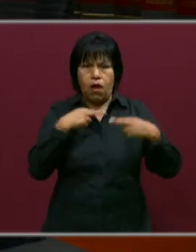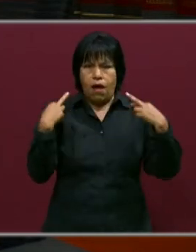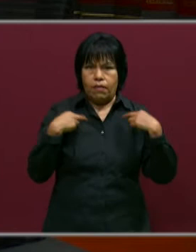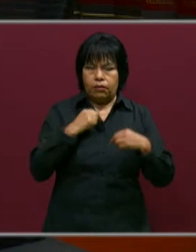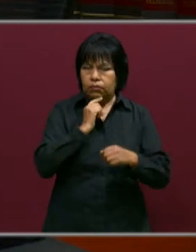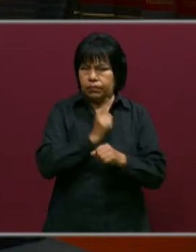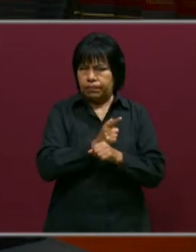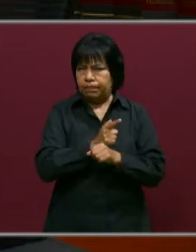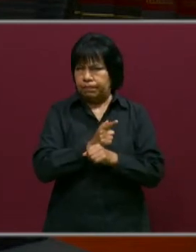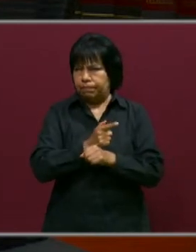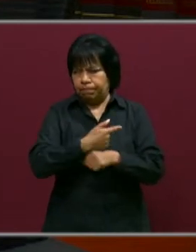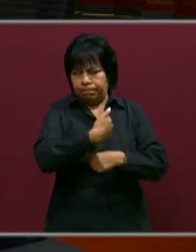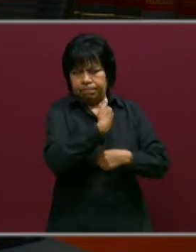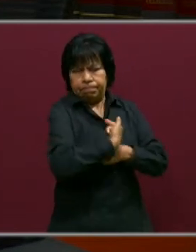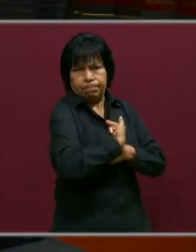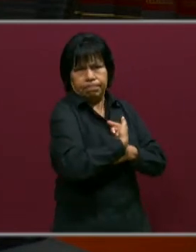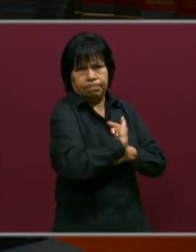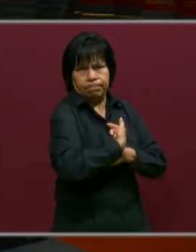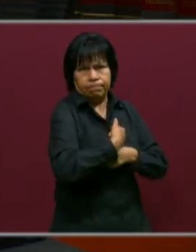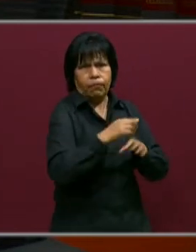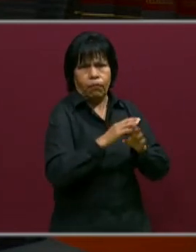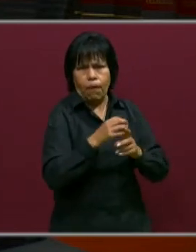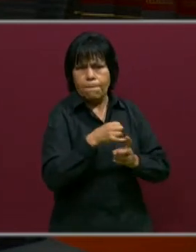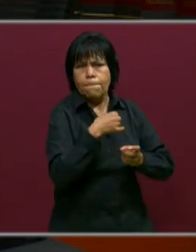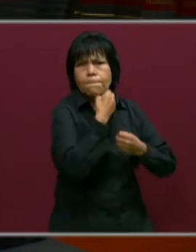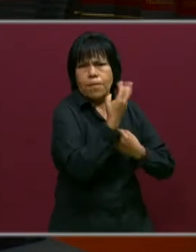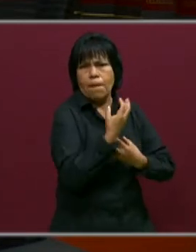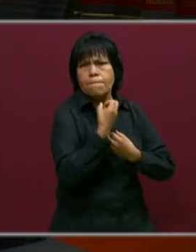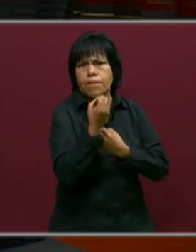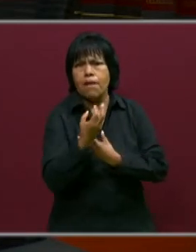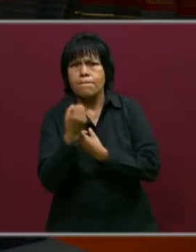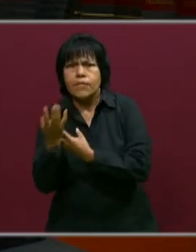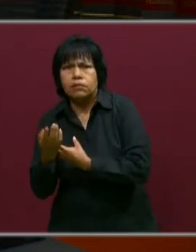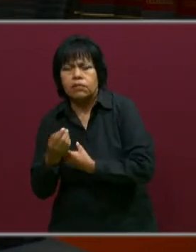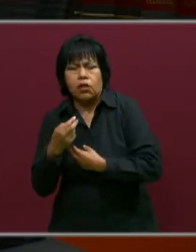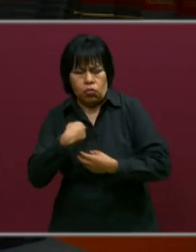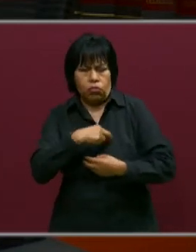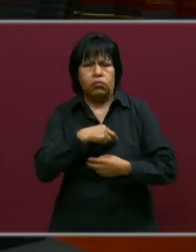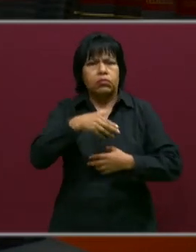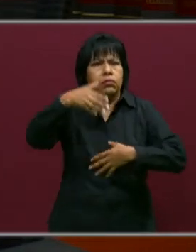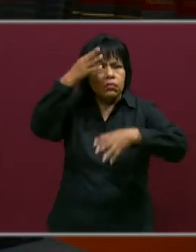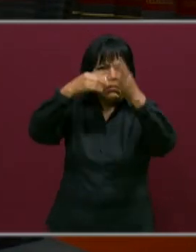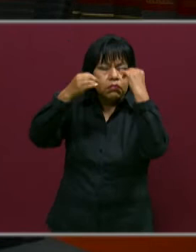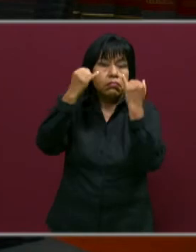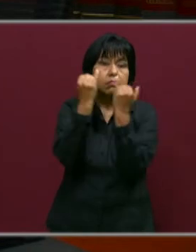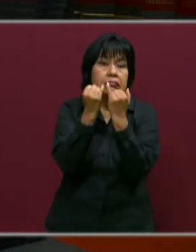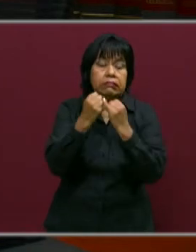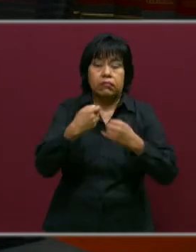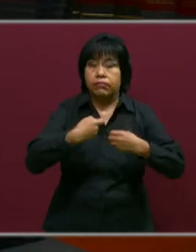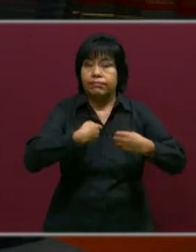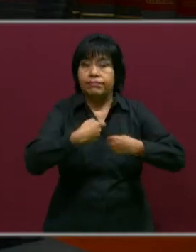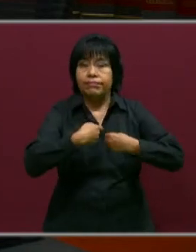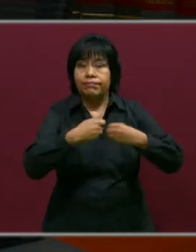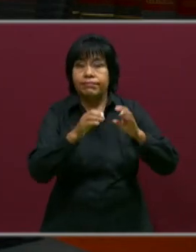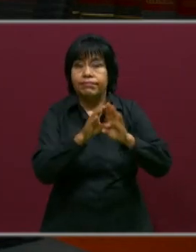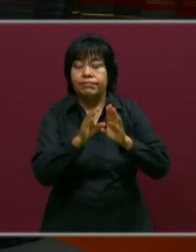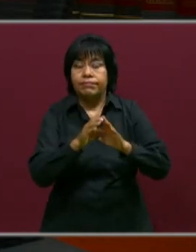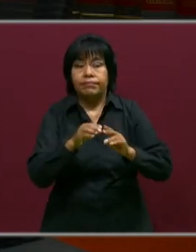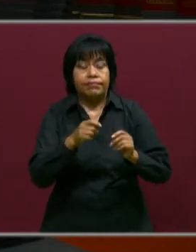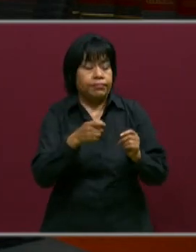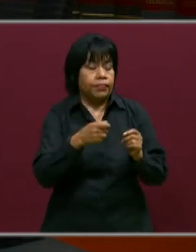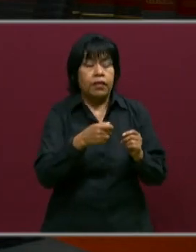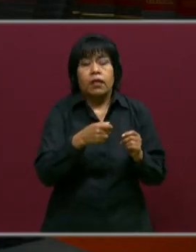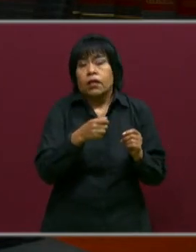identificar, a expresarlas, pero también a identificar para que nosotros también aprendamos a regular esas emociones con nuestros